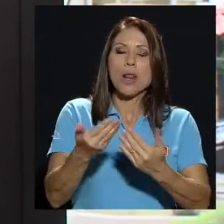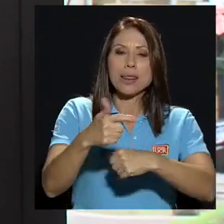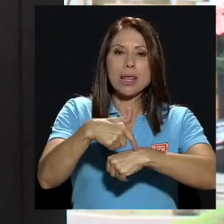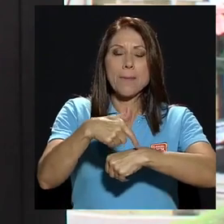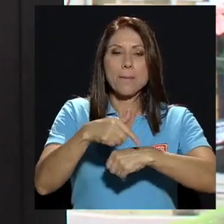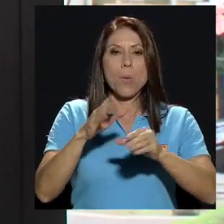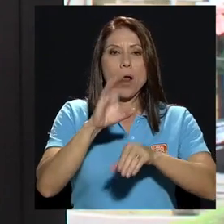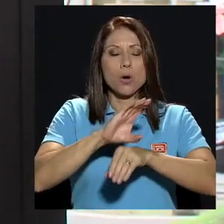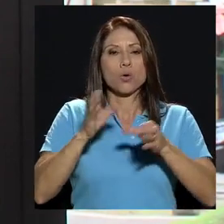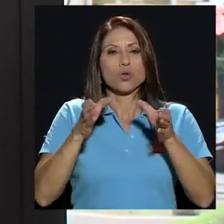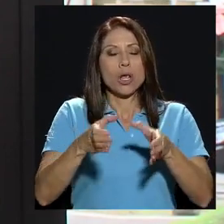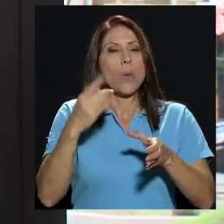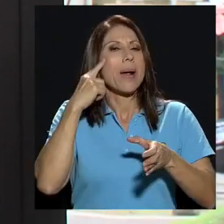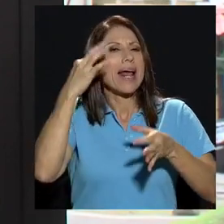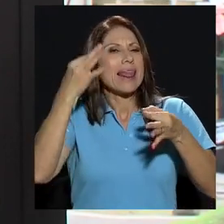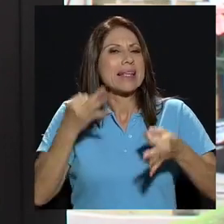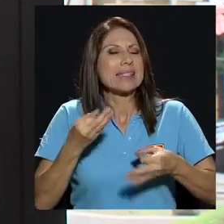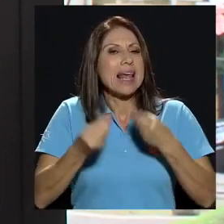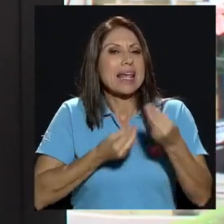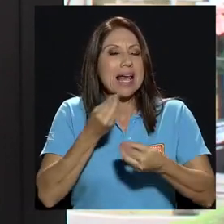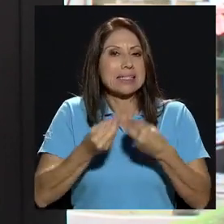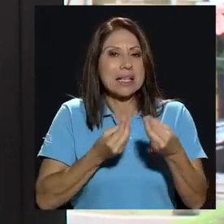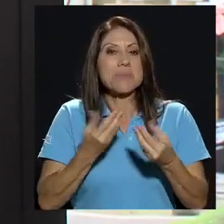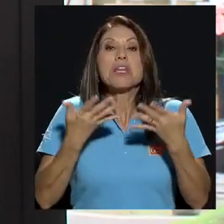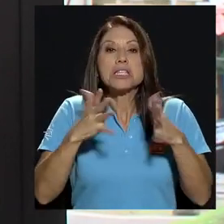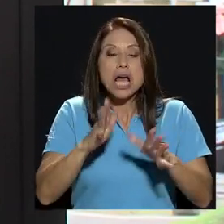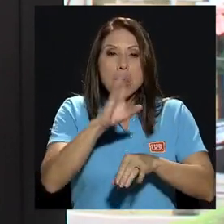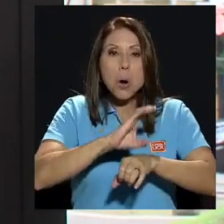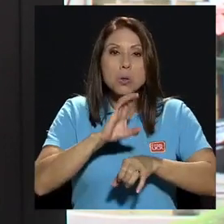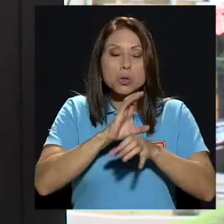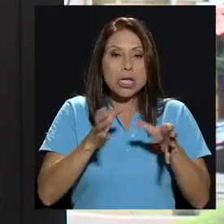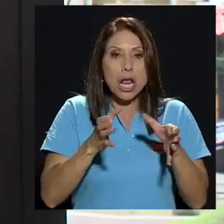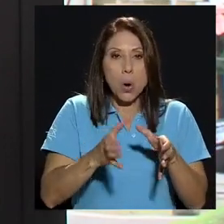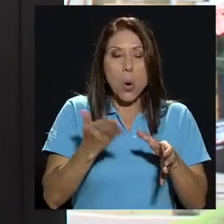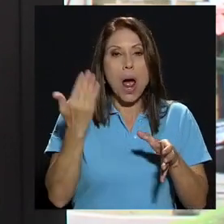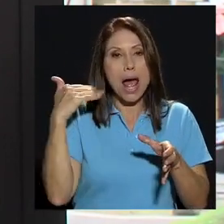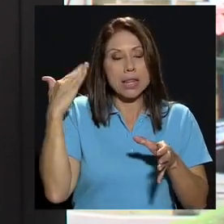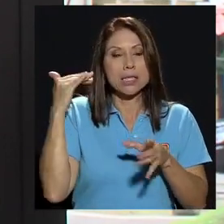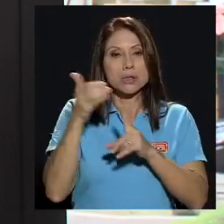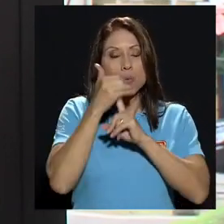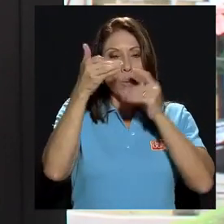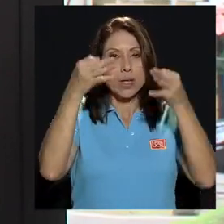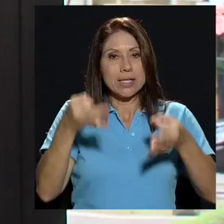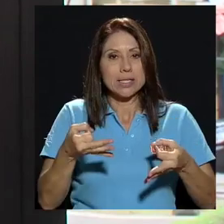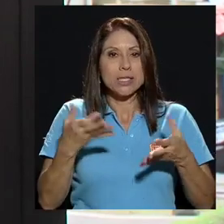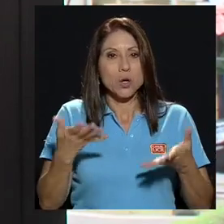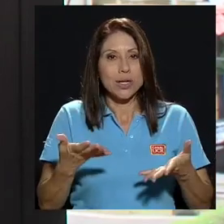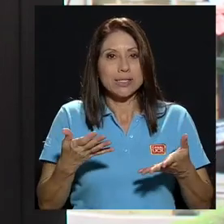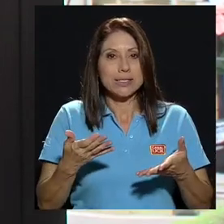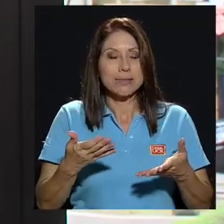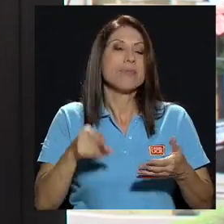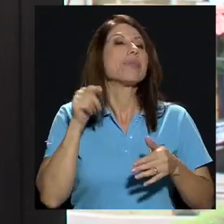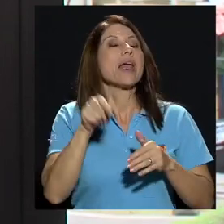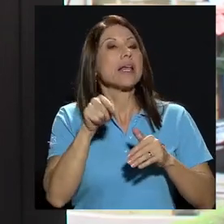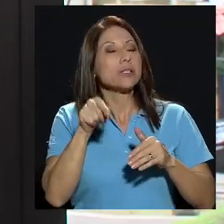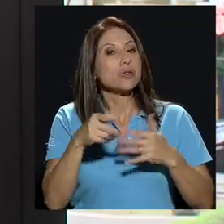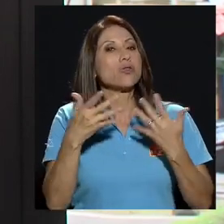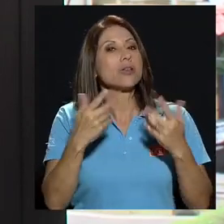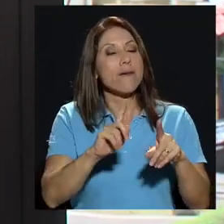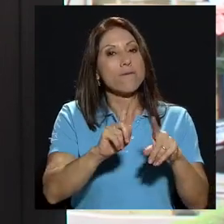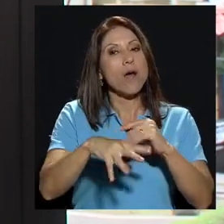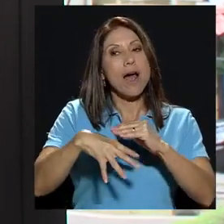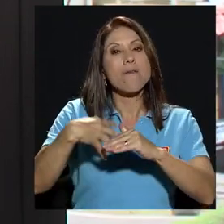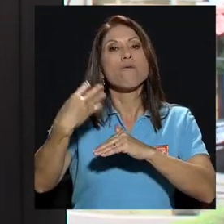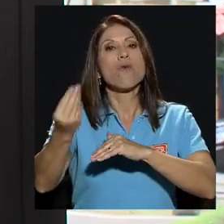con esa parte. Digamos que ya el Consejo tomó algunas decisiones anteriores, esto fue afuera, diferentes